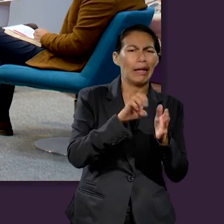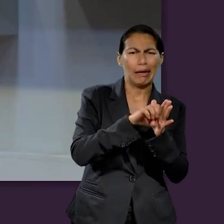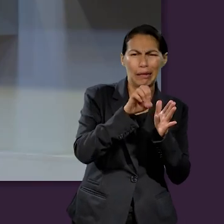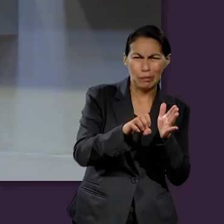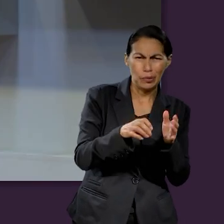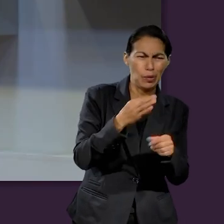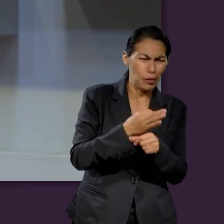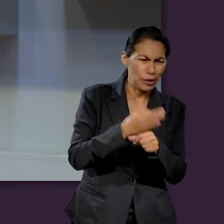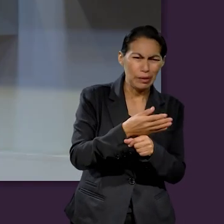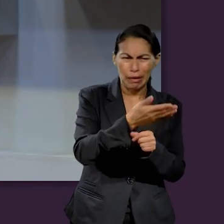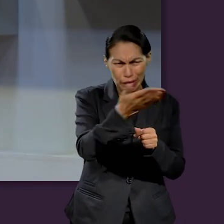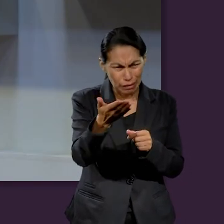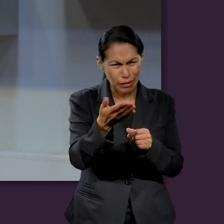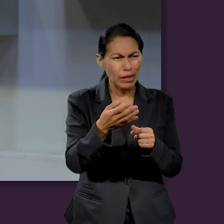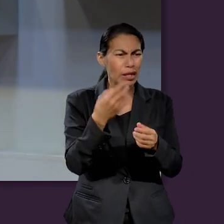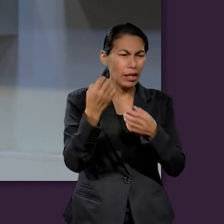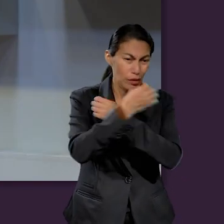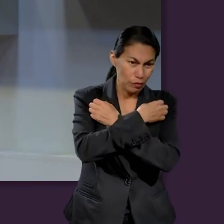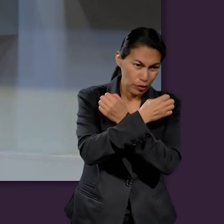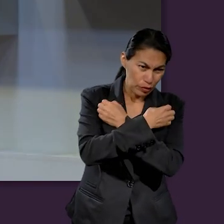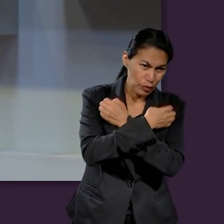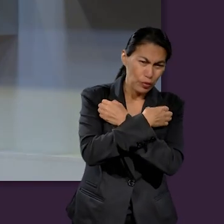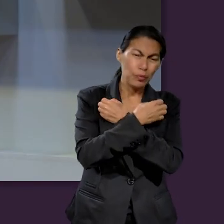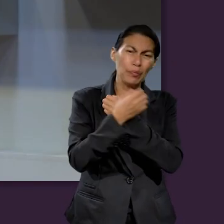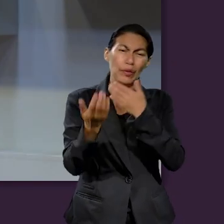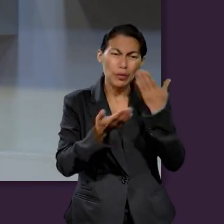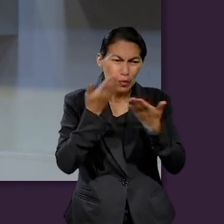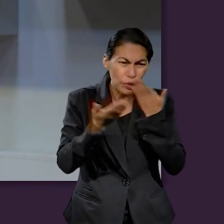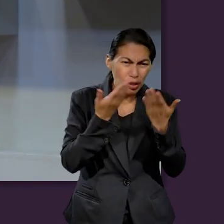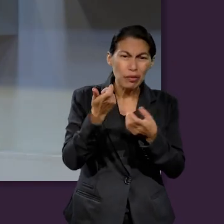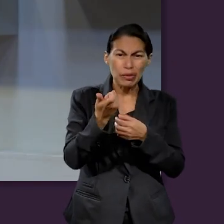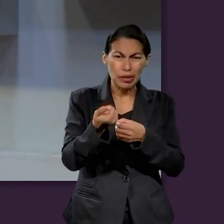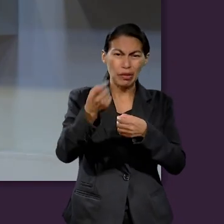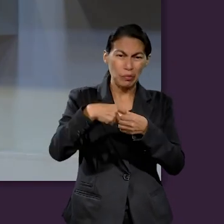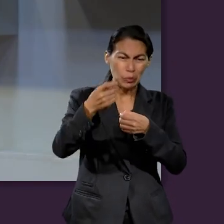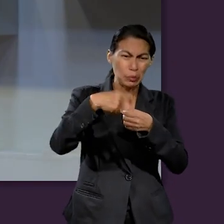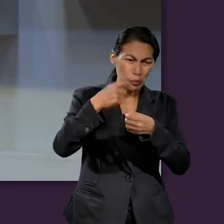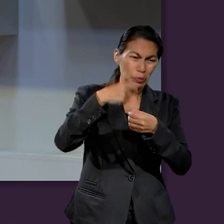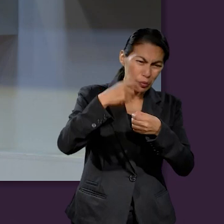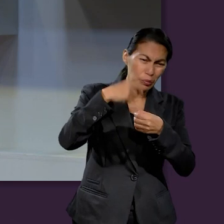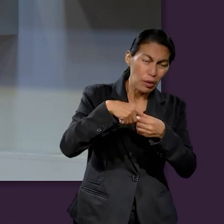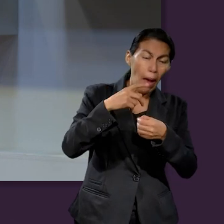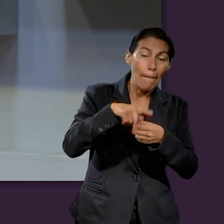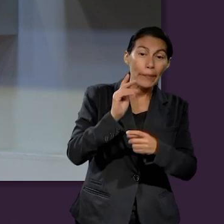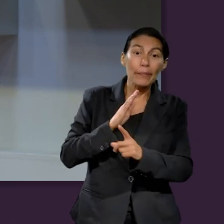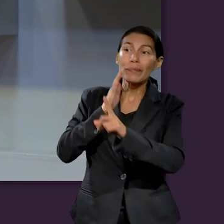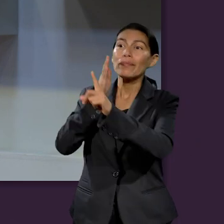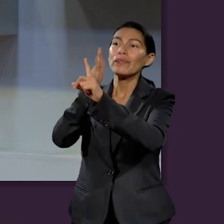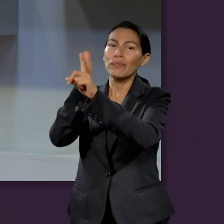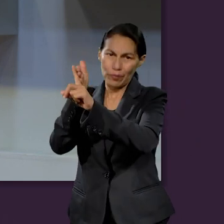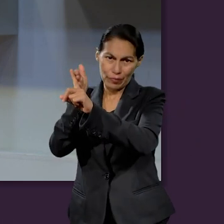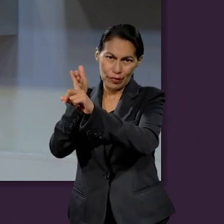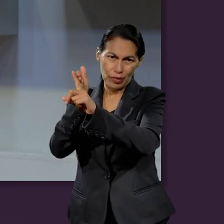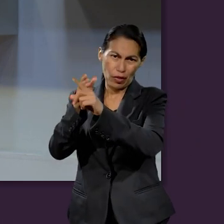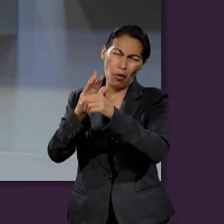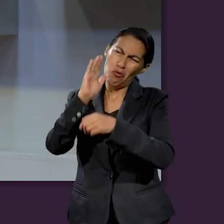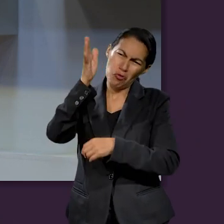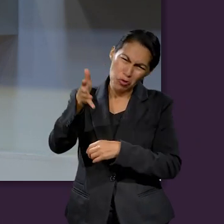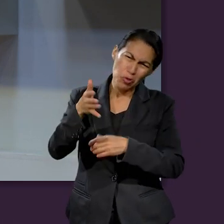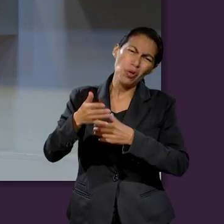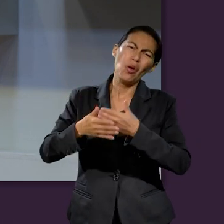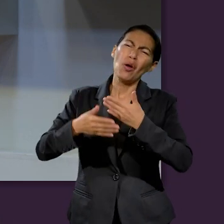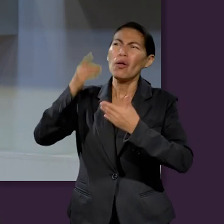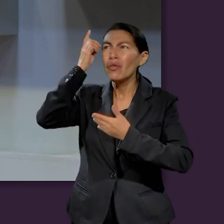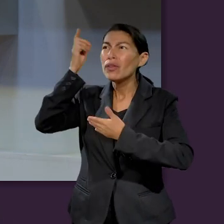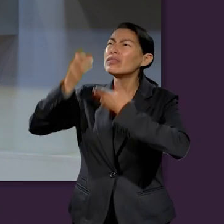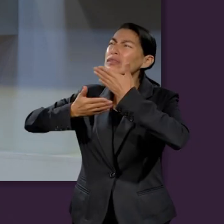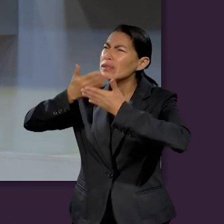un propósito de vida, porque quieren servir a Dios, porque quieren servir a la humanidad, porque quieren tener cosas, ¿no? Entonces, la importancia